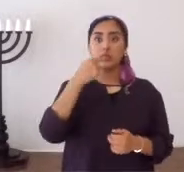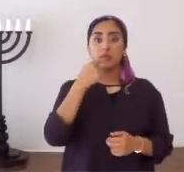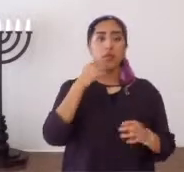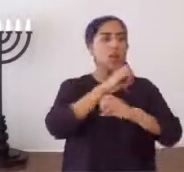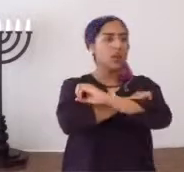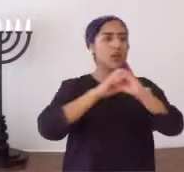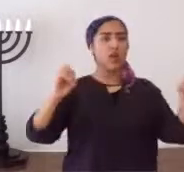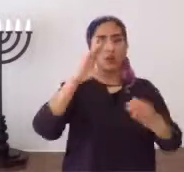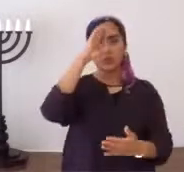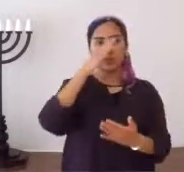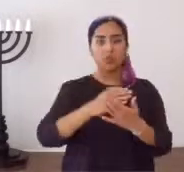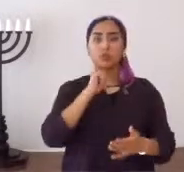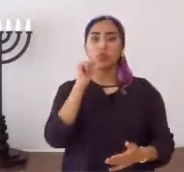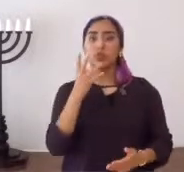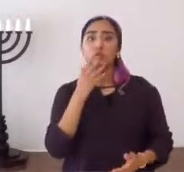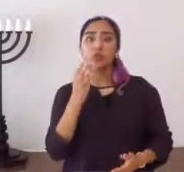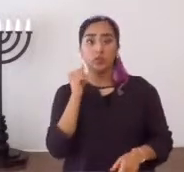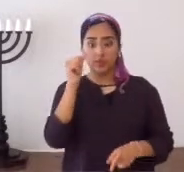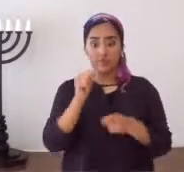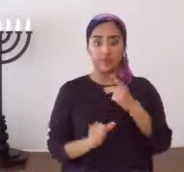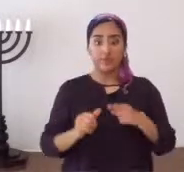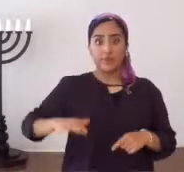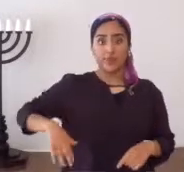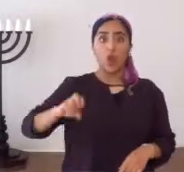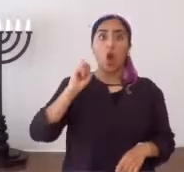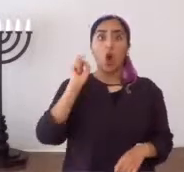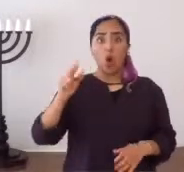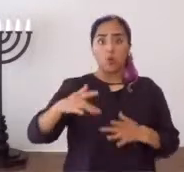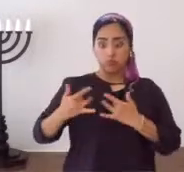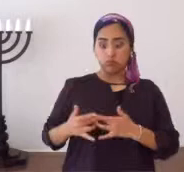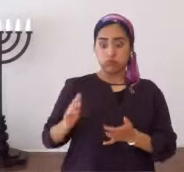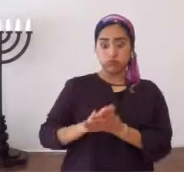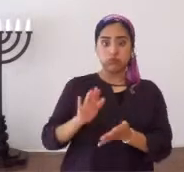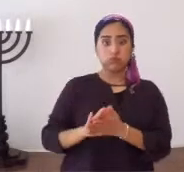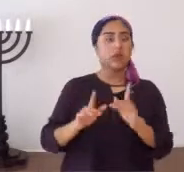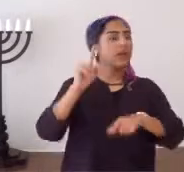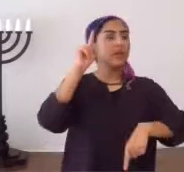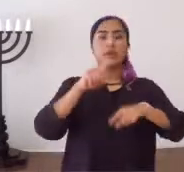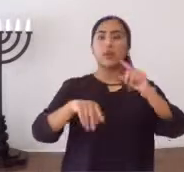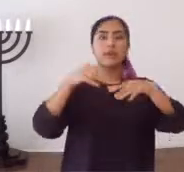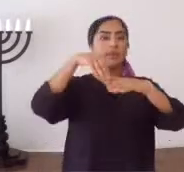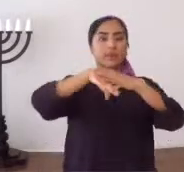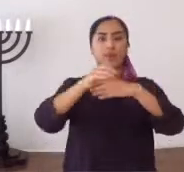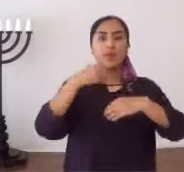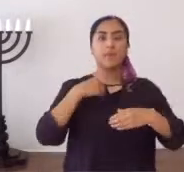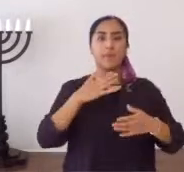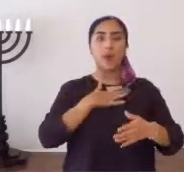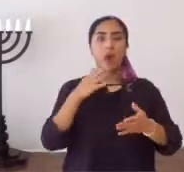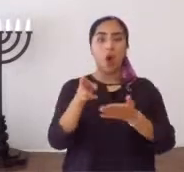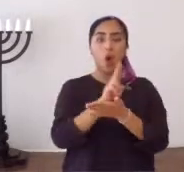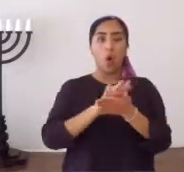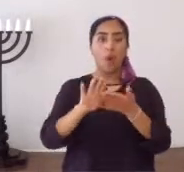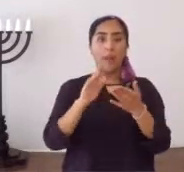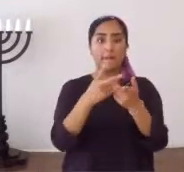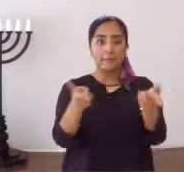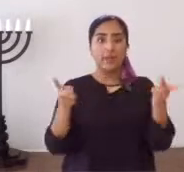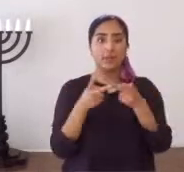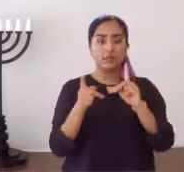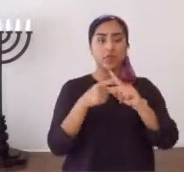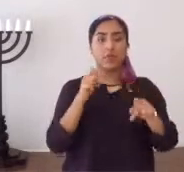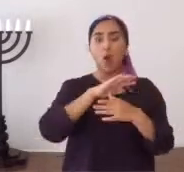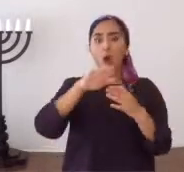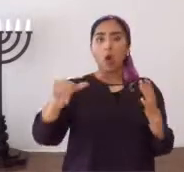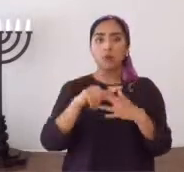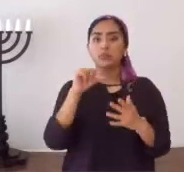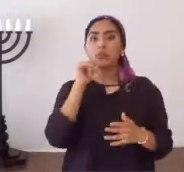así ha dicho Yahweh el Adón, ningún hijo de extranjero, incircunciso de corazón, e incircunciso de carne, entrará en mi santuario,